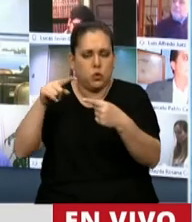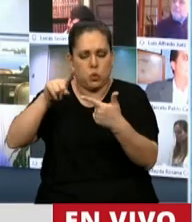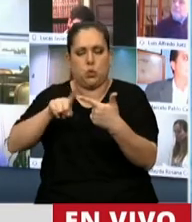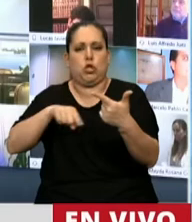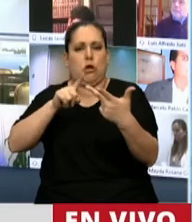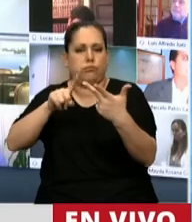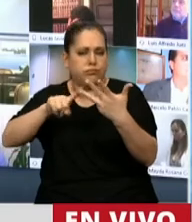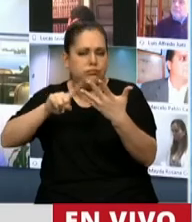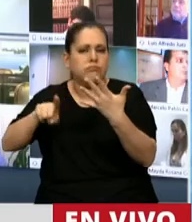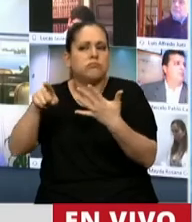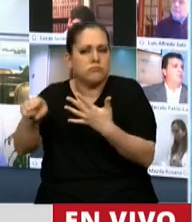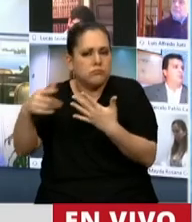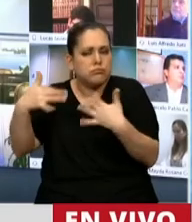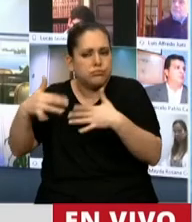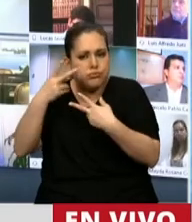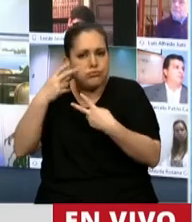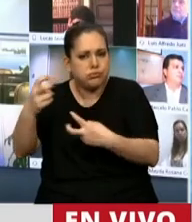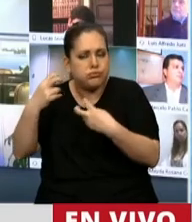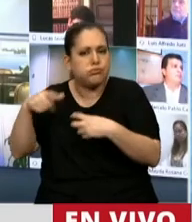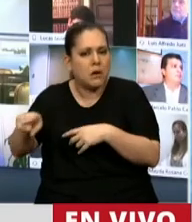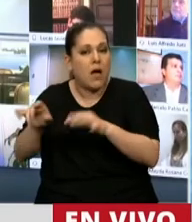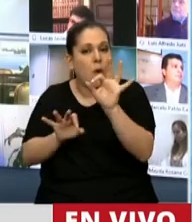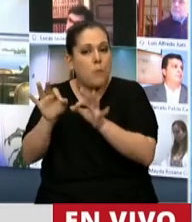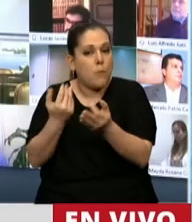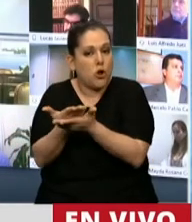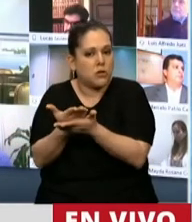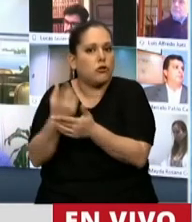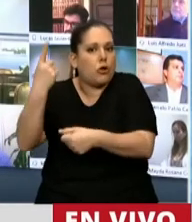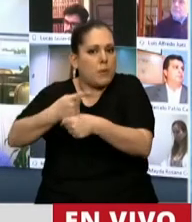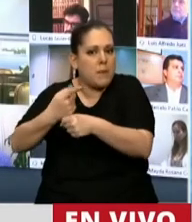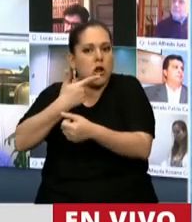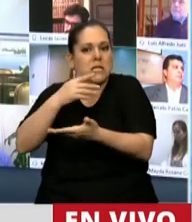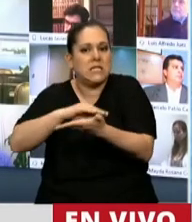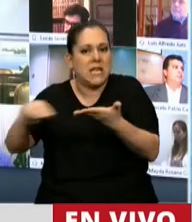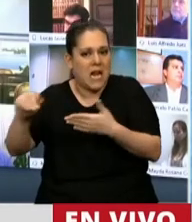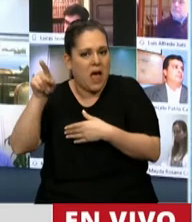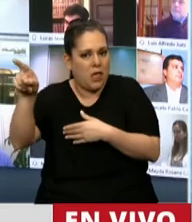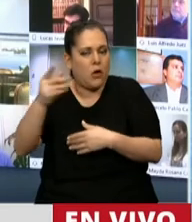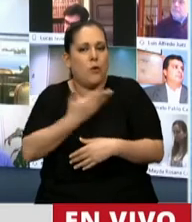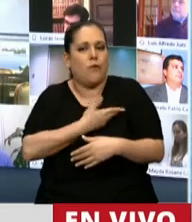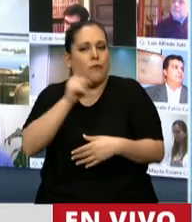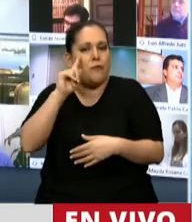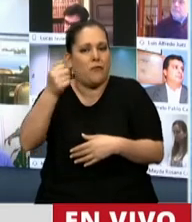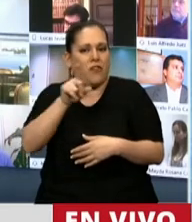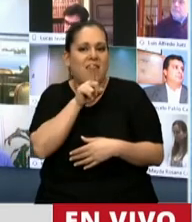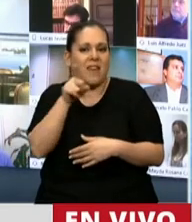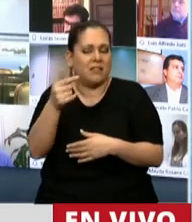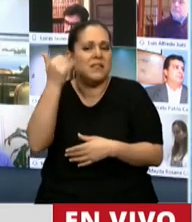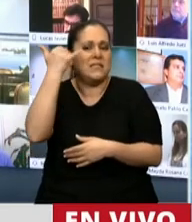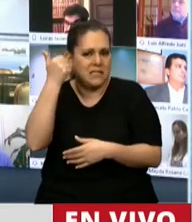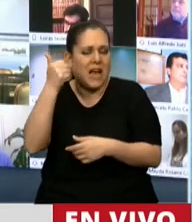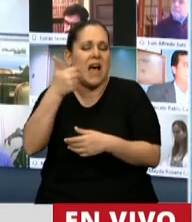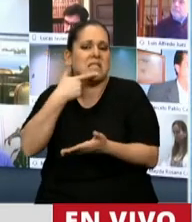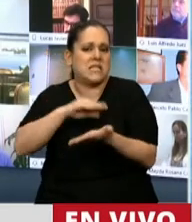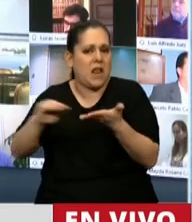y que es un proyecto que viene del Senado, efectivamente el senador Fiat con media sanción por